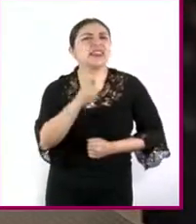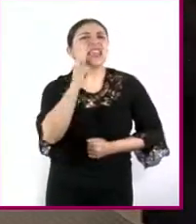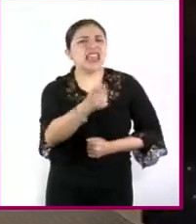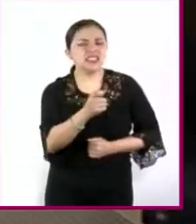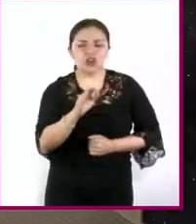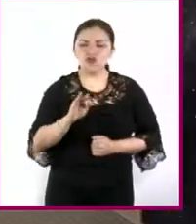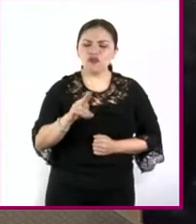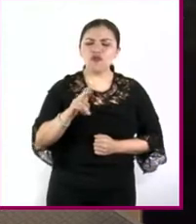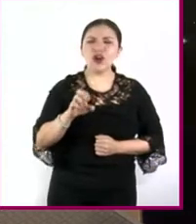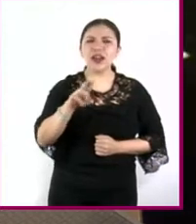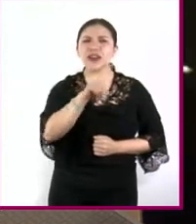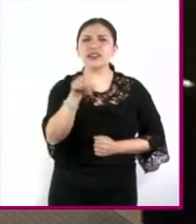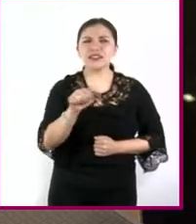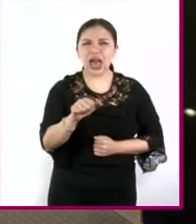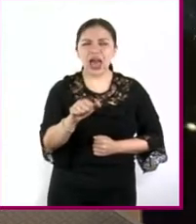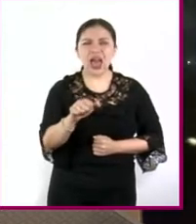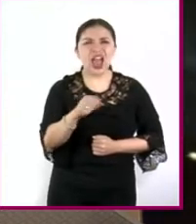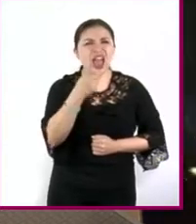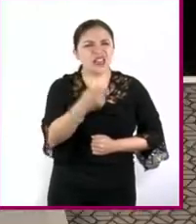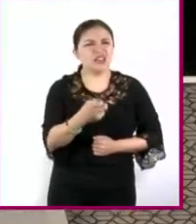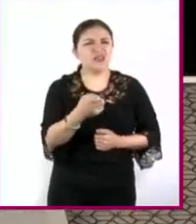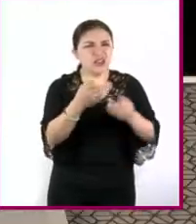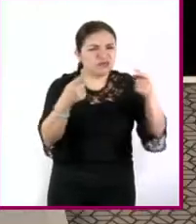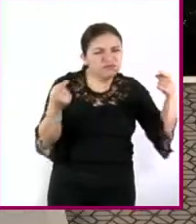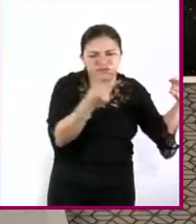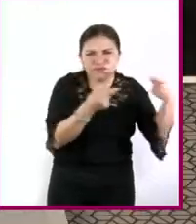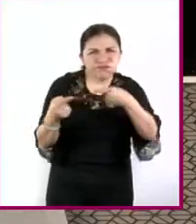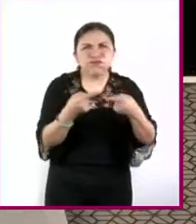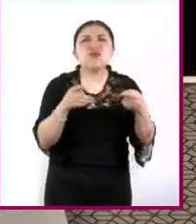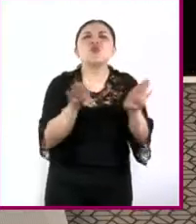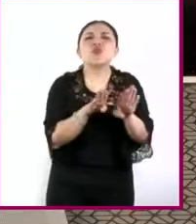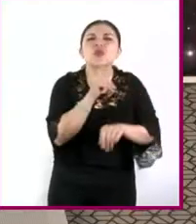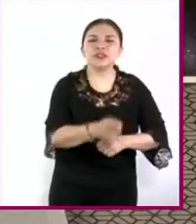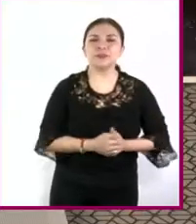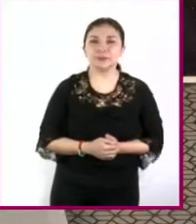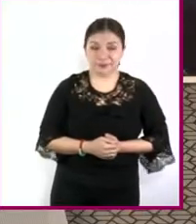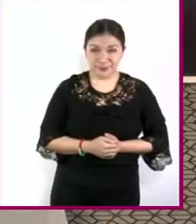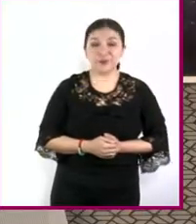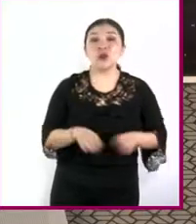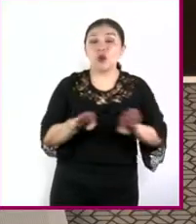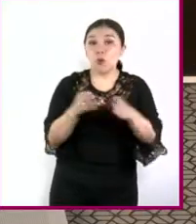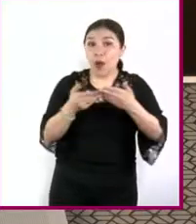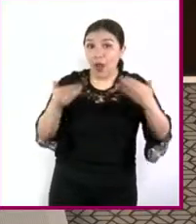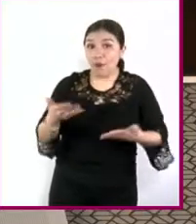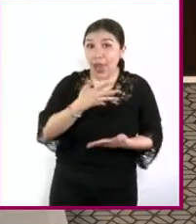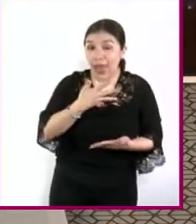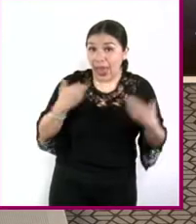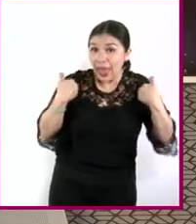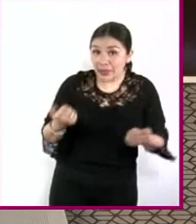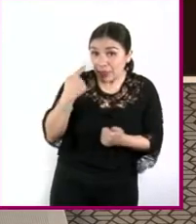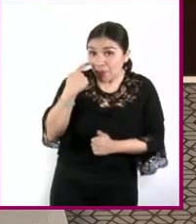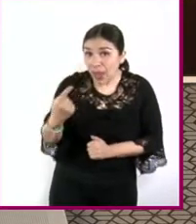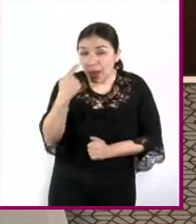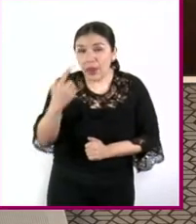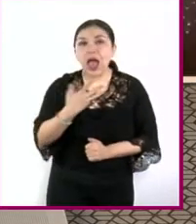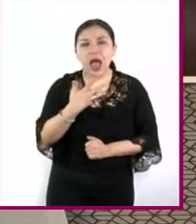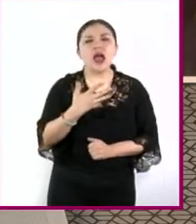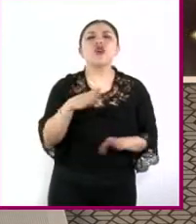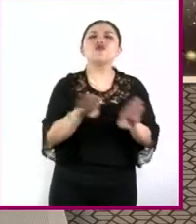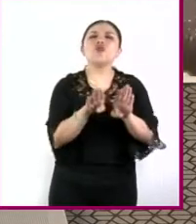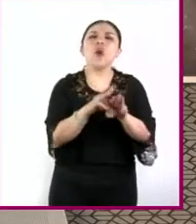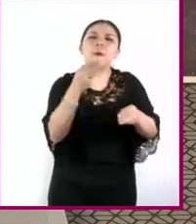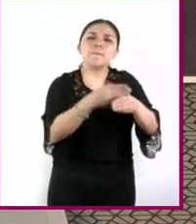fuerza o interacción fundamental en la naturaleza existen hasta donde entendemos bloques muy elementales de materia